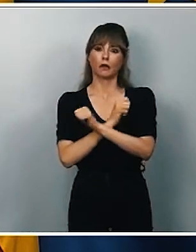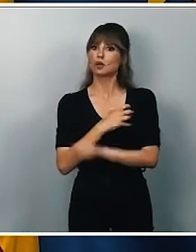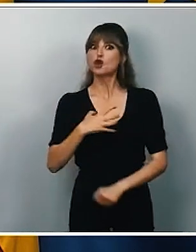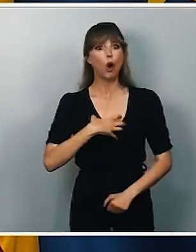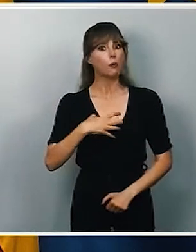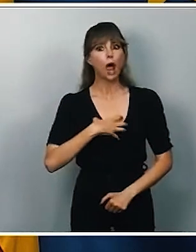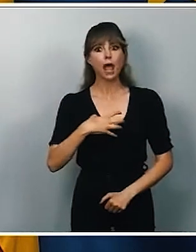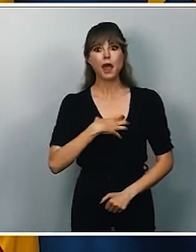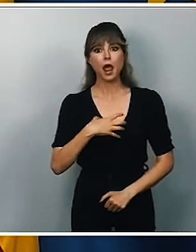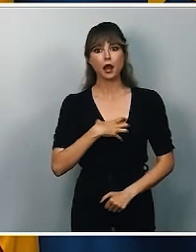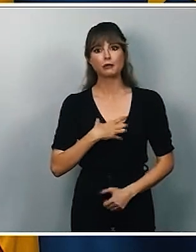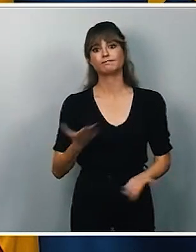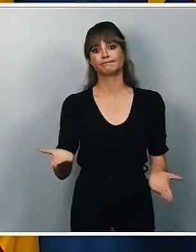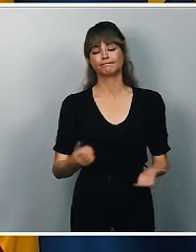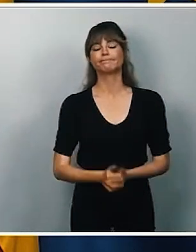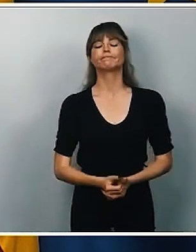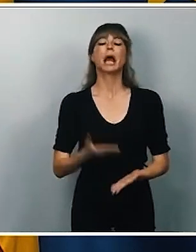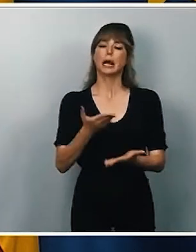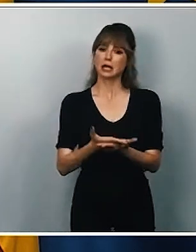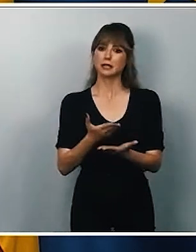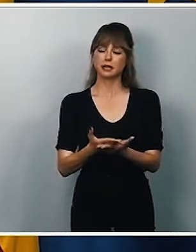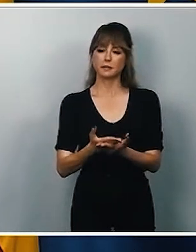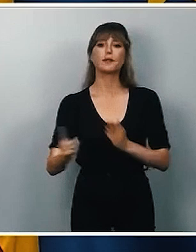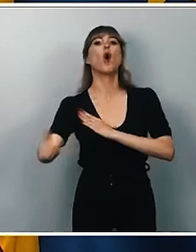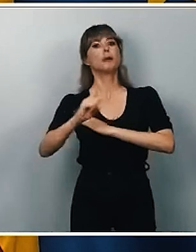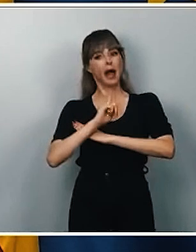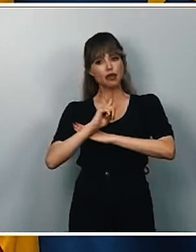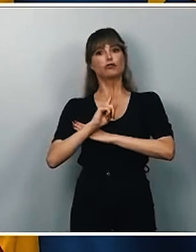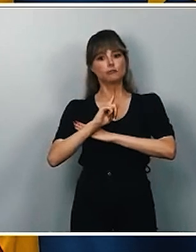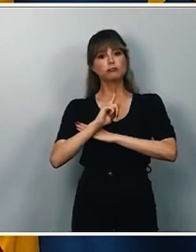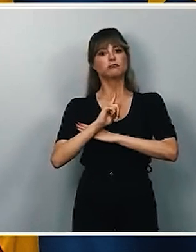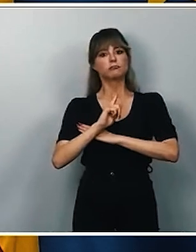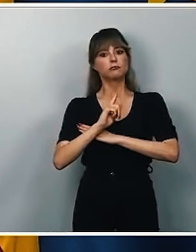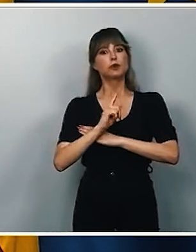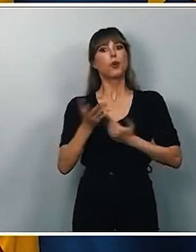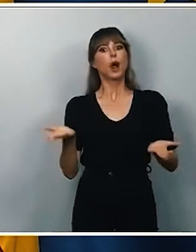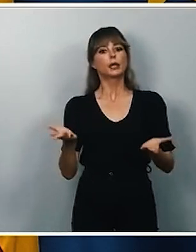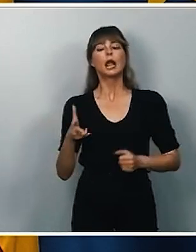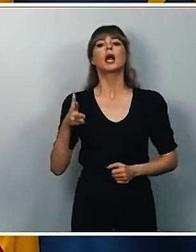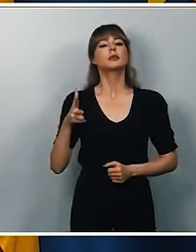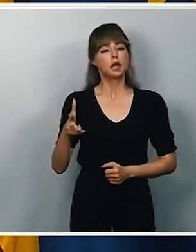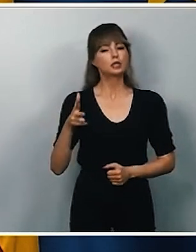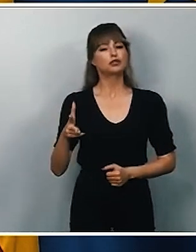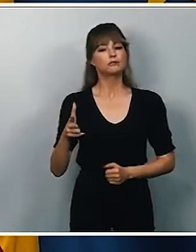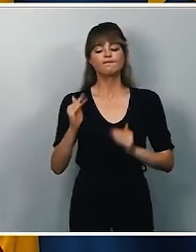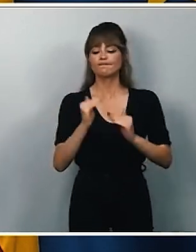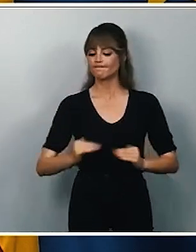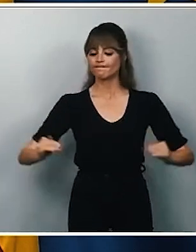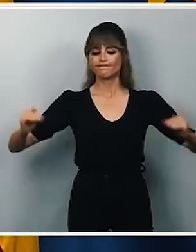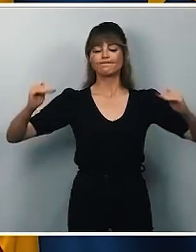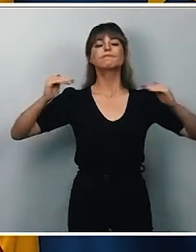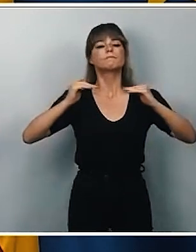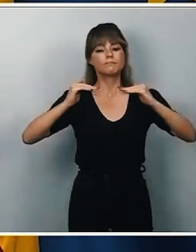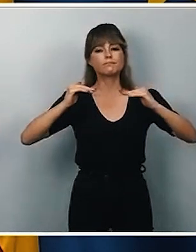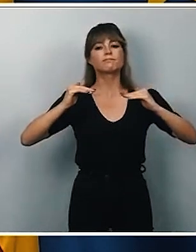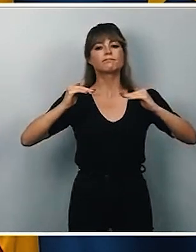Y además hay que garantizar, tenemos la obligación de garantizar que esos derechos se ejercen en igualdad de condiciones